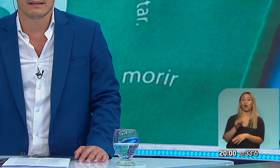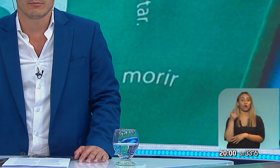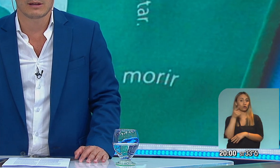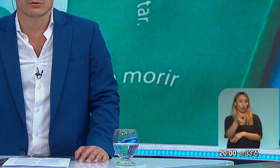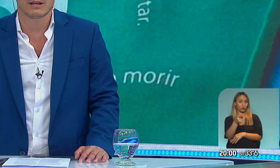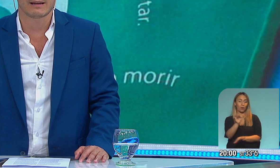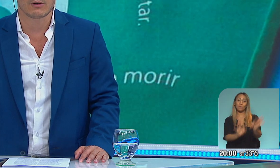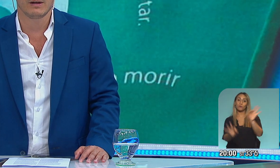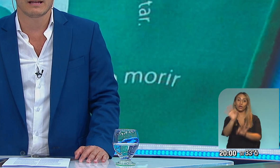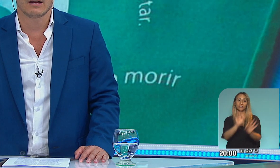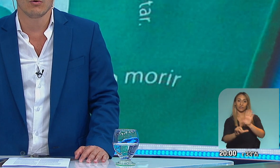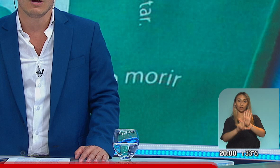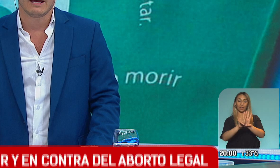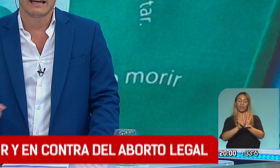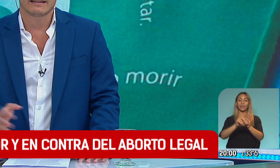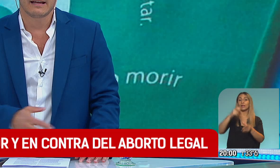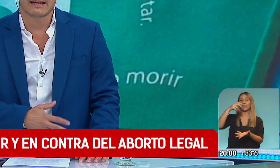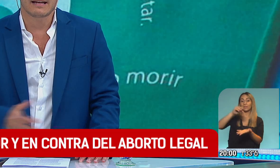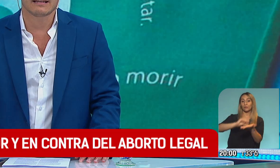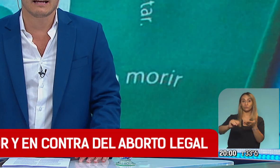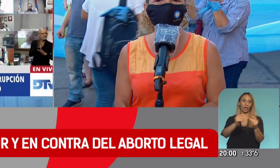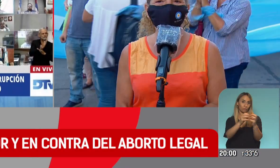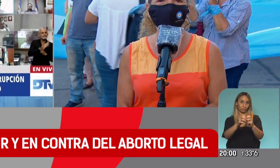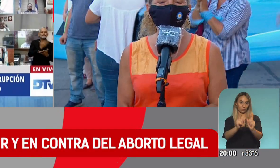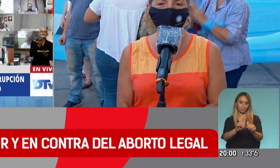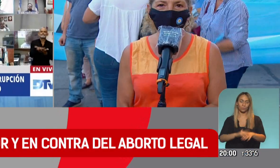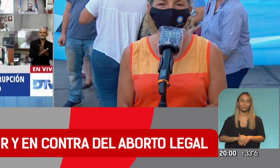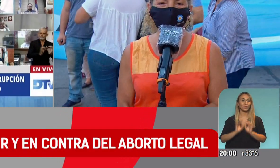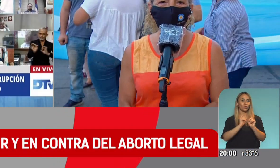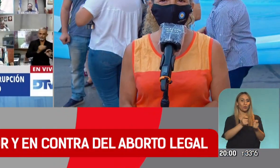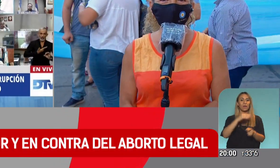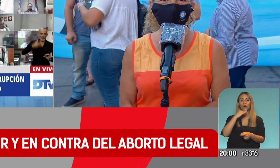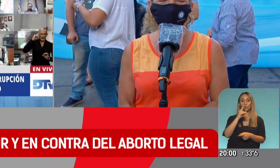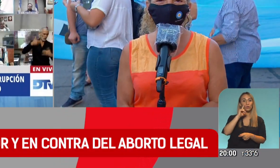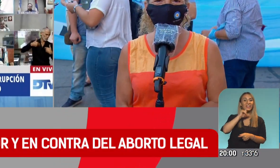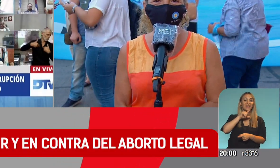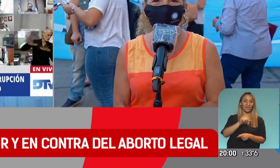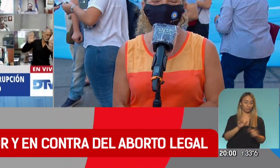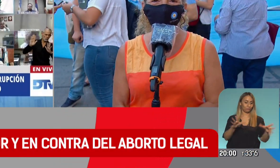de ley que en Diputados se debate. Julieta del Gull, entre aquellas que se han movilizado en contra. Julieta, nuevamente.